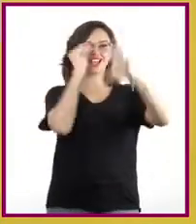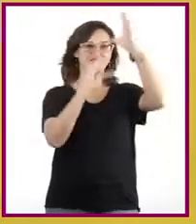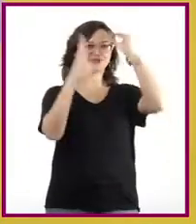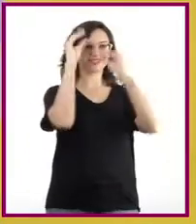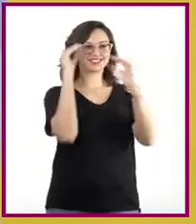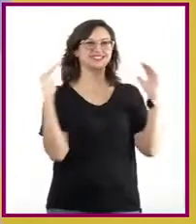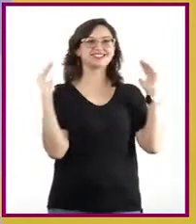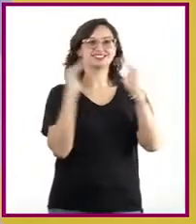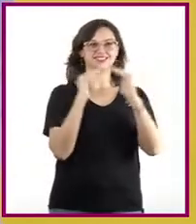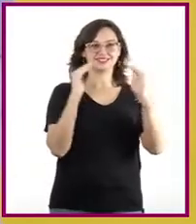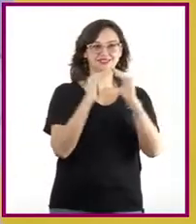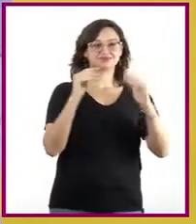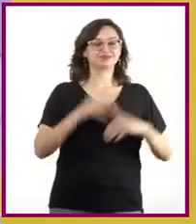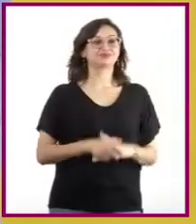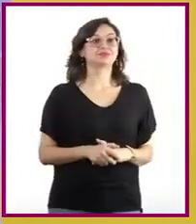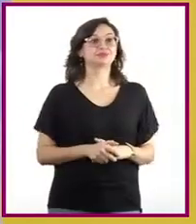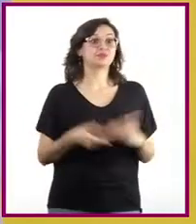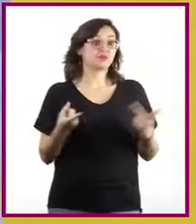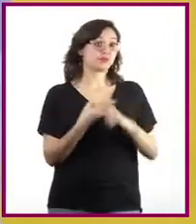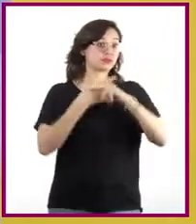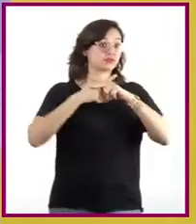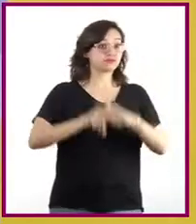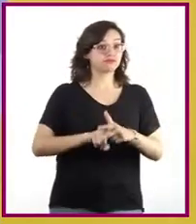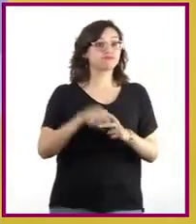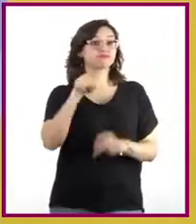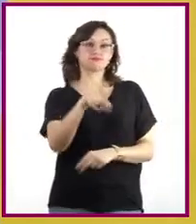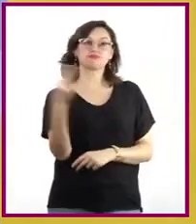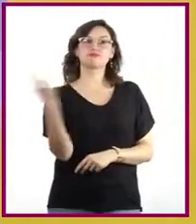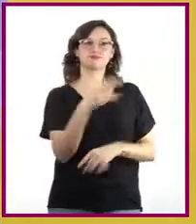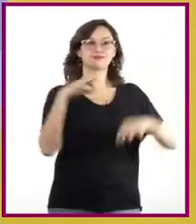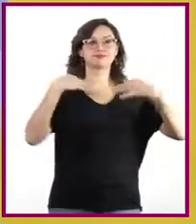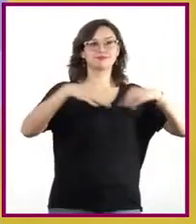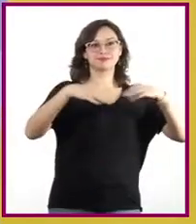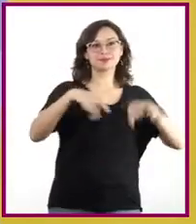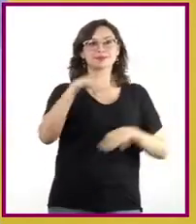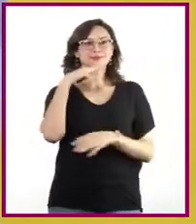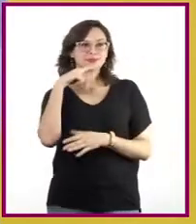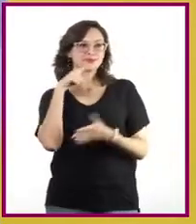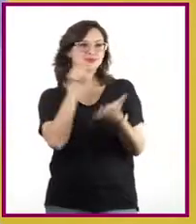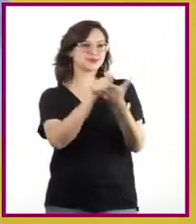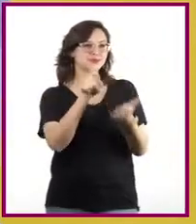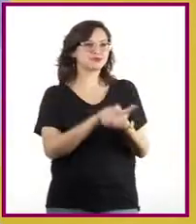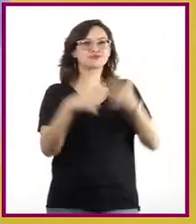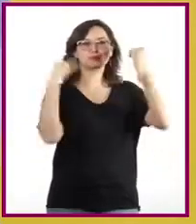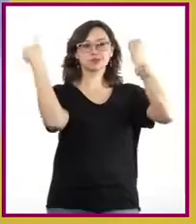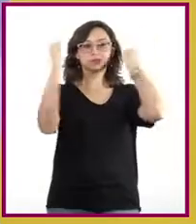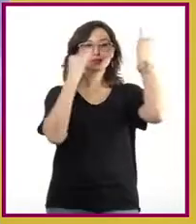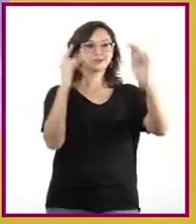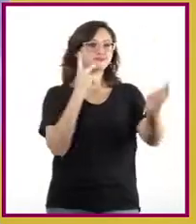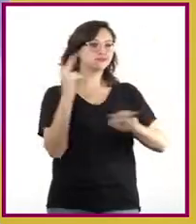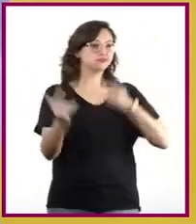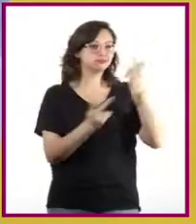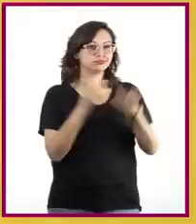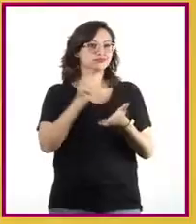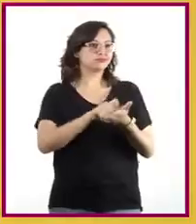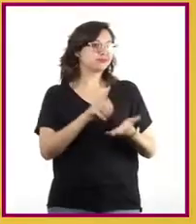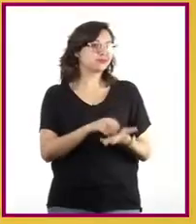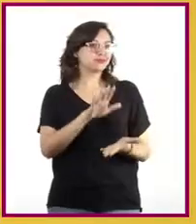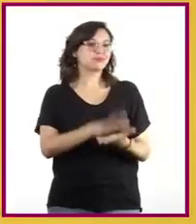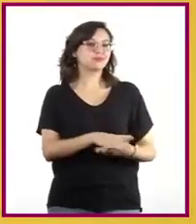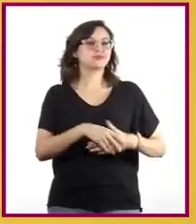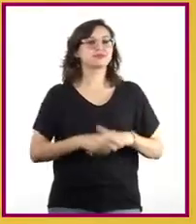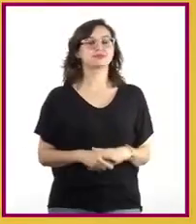en Casa. Para iniciar, tengan a la mano lápiz y papel para anotar las ideas y las preguntas que les surjan.